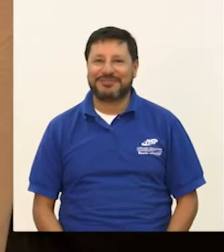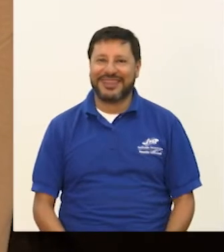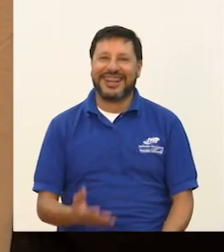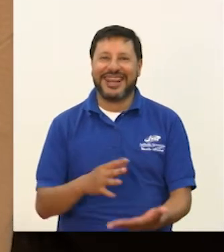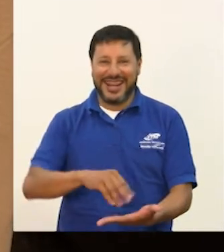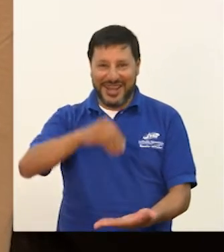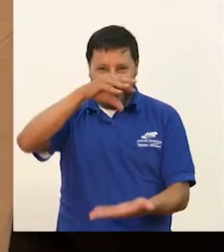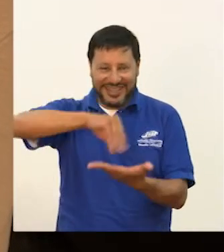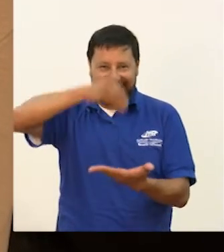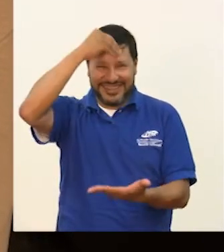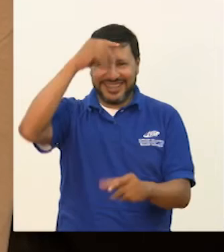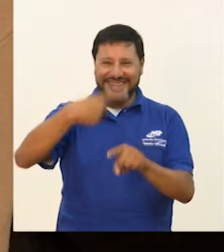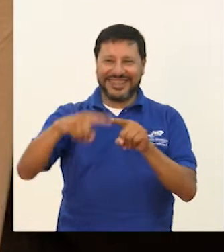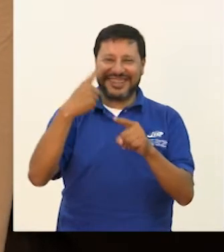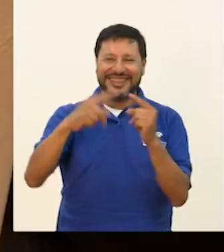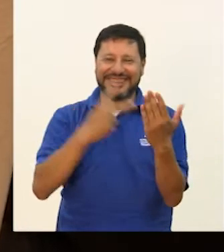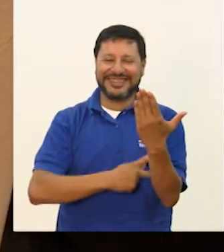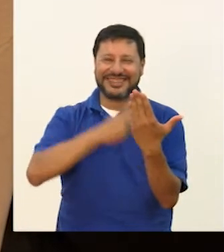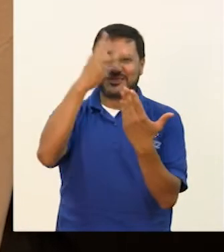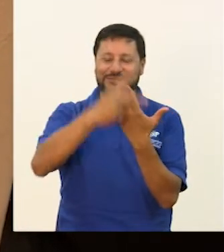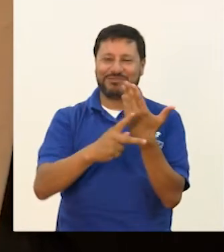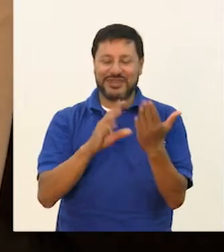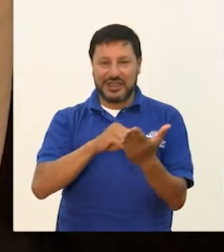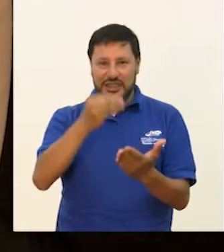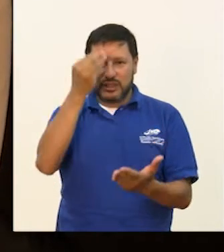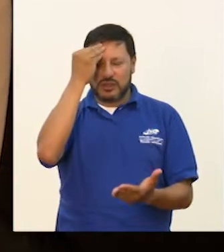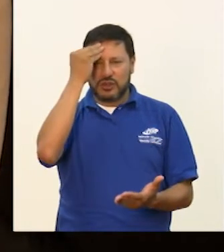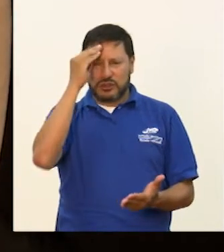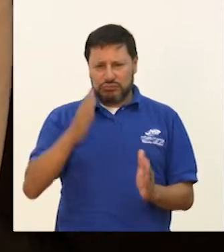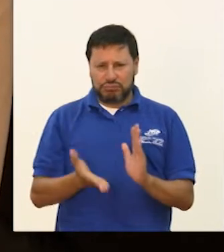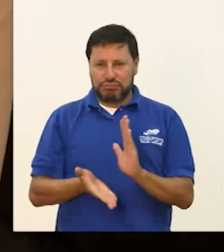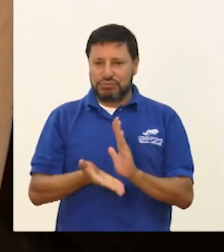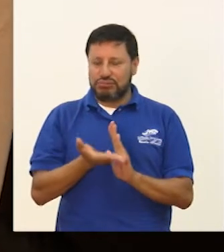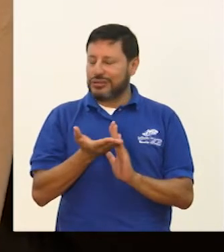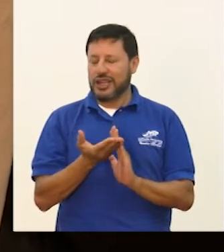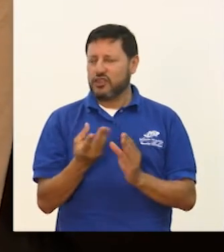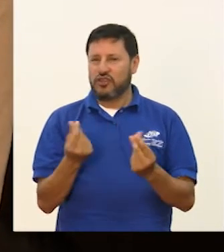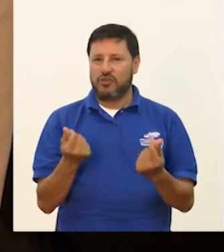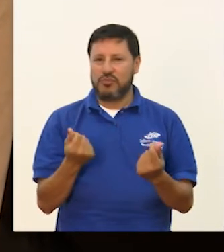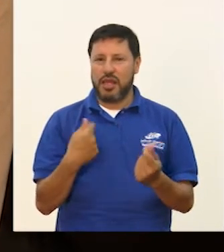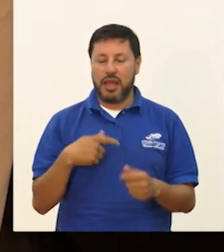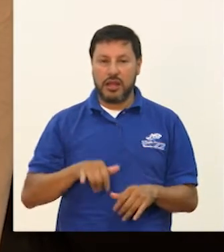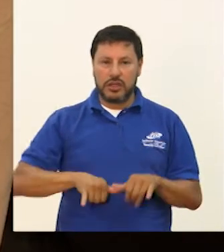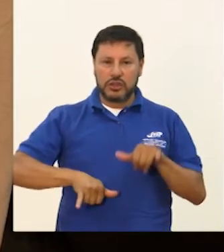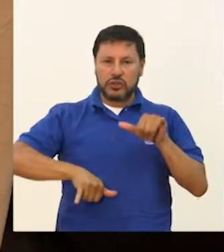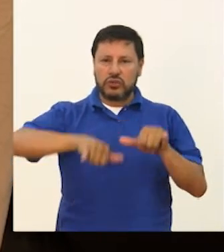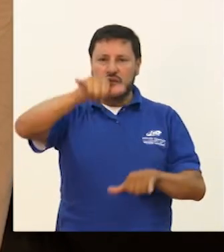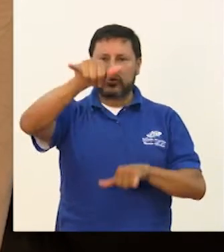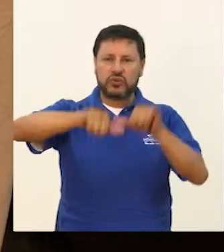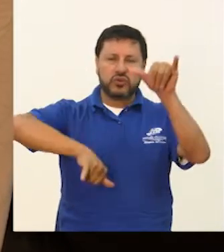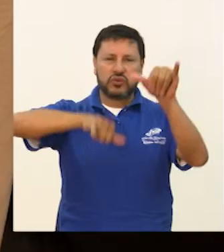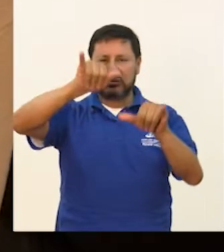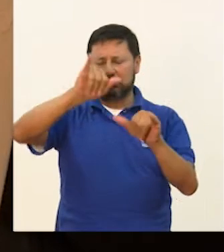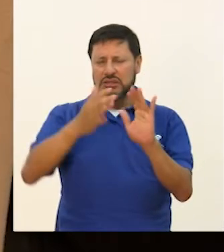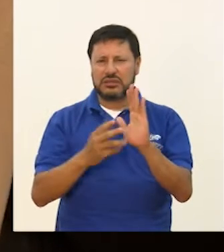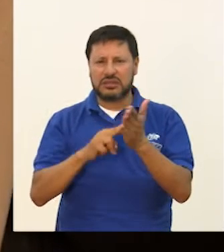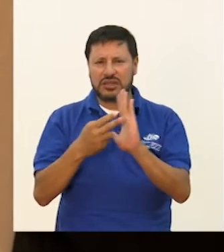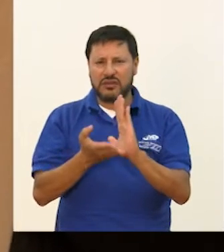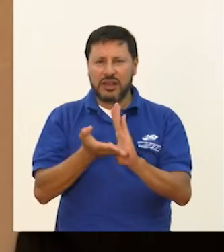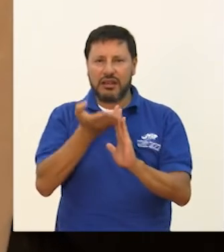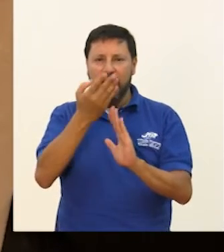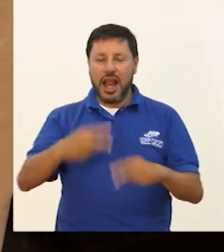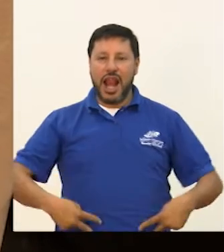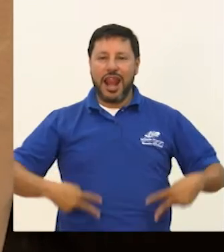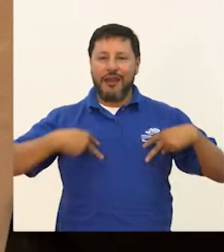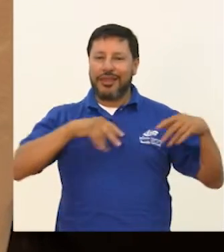Todo surgió porque yo hace aproximadamente como dos años y medio o tres empecé en el mundo de la